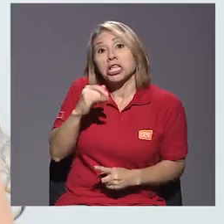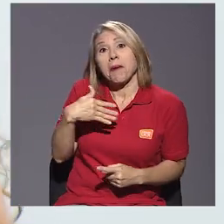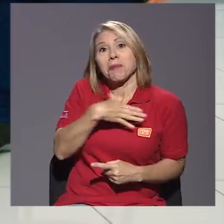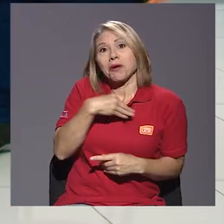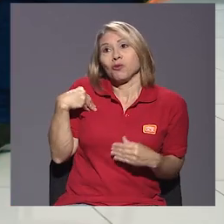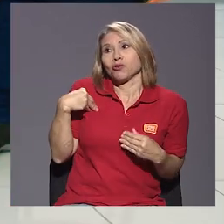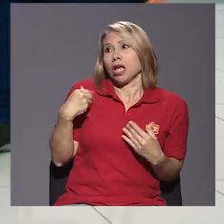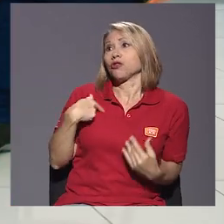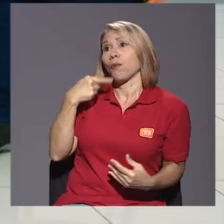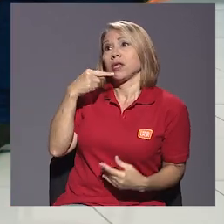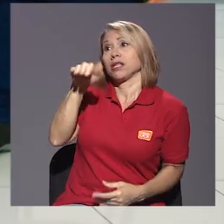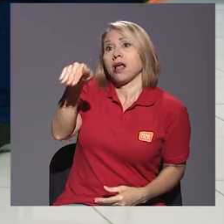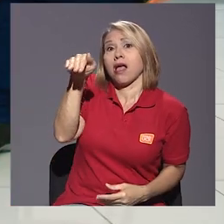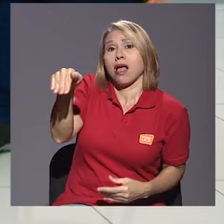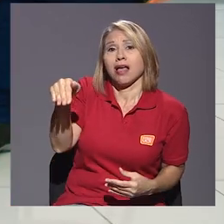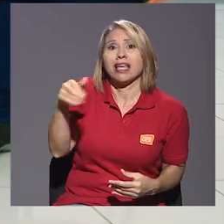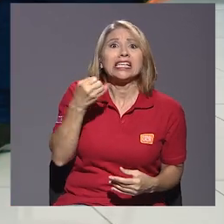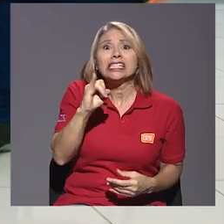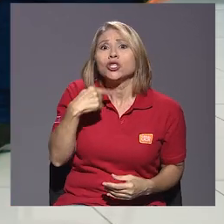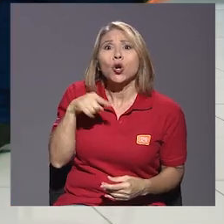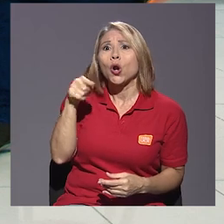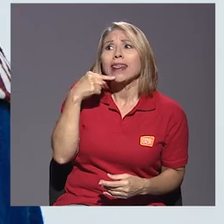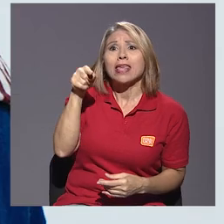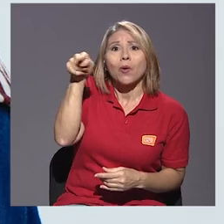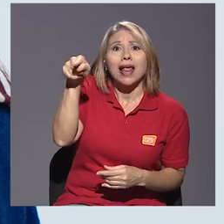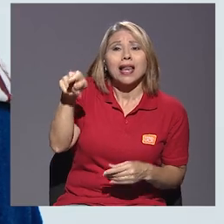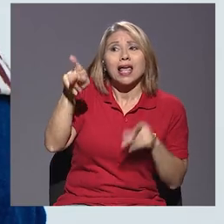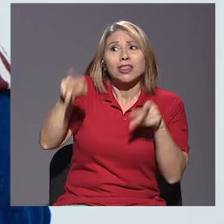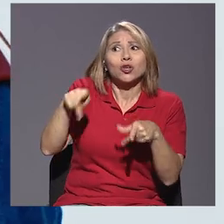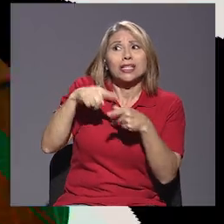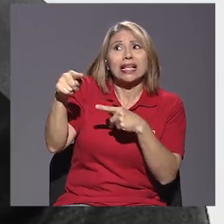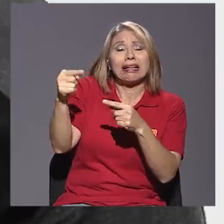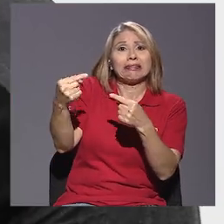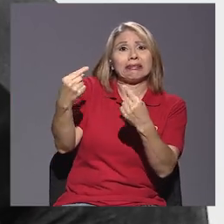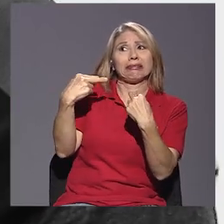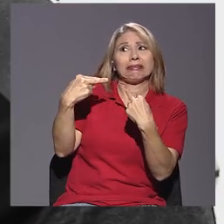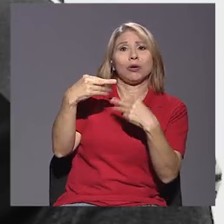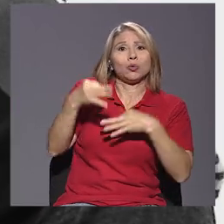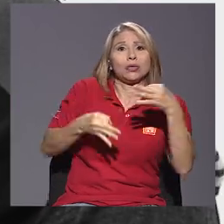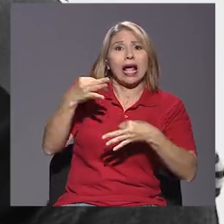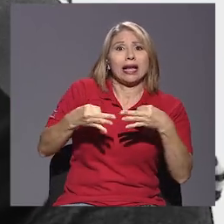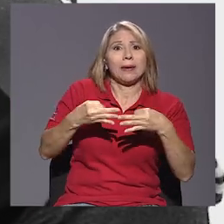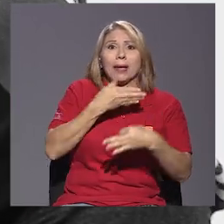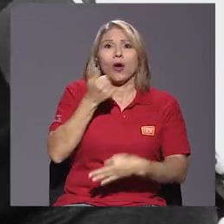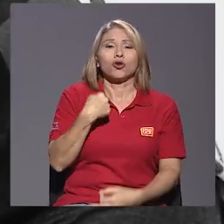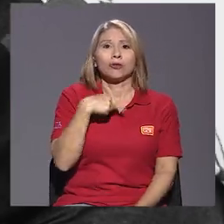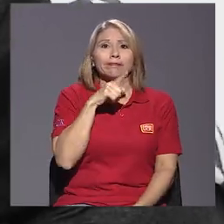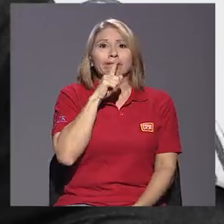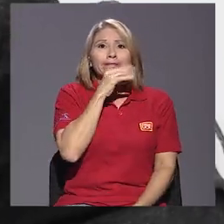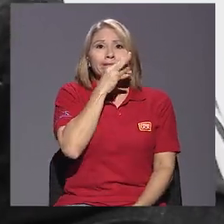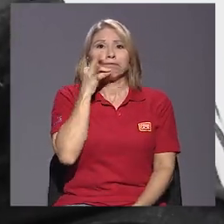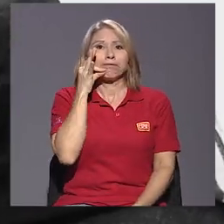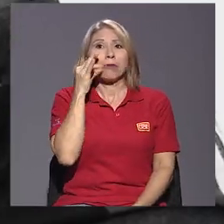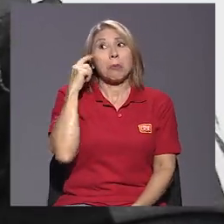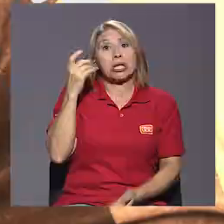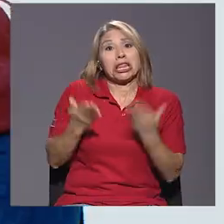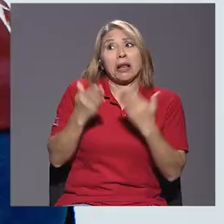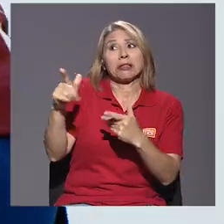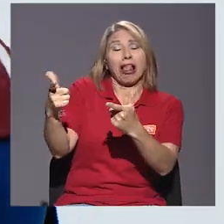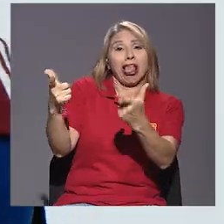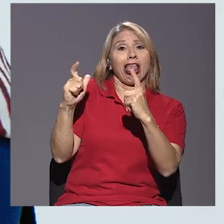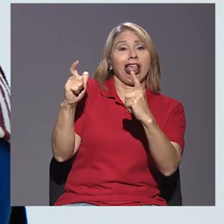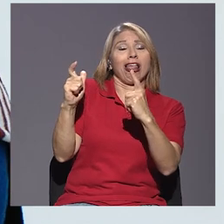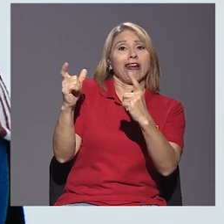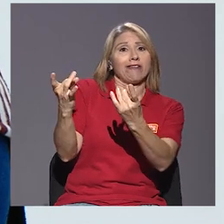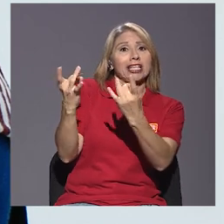voy decir, es que a me gusta porque si no se me dice, pero ¿por qué? Entonces ella me va a juzgar y decir como, mejor me quedo callado porque me van a rechazar o